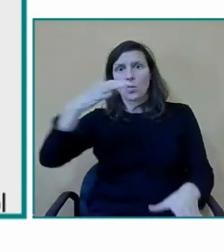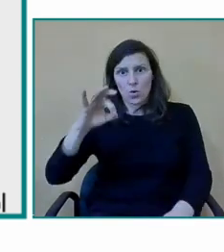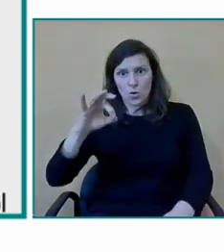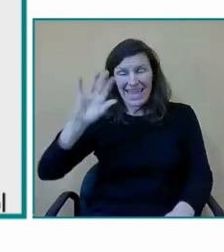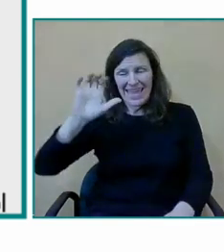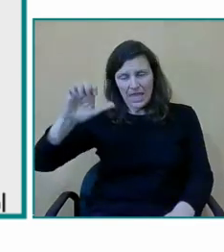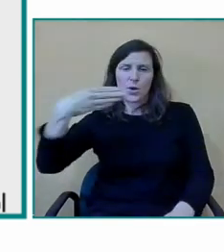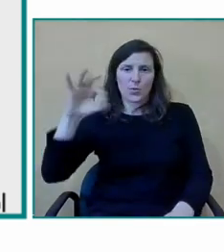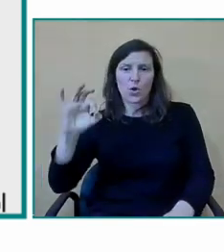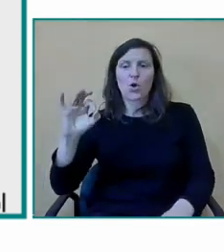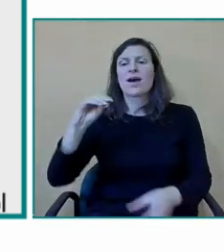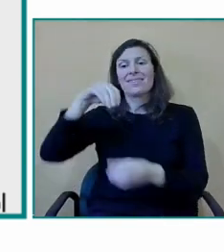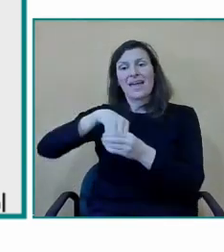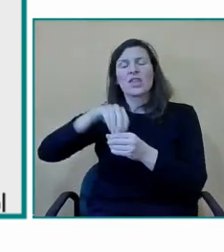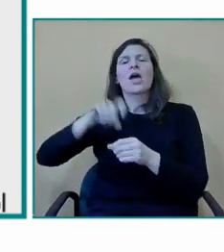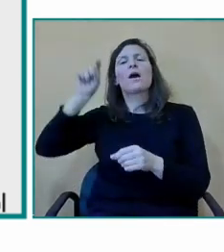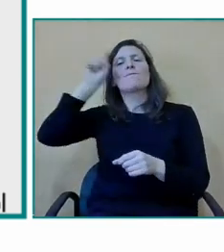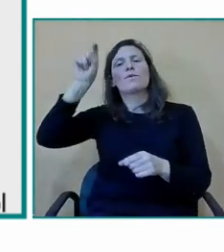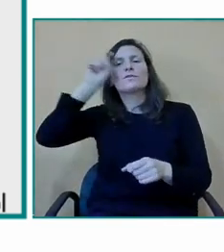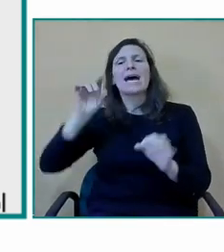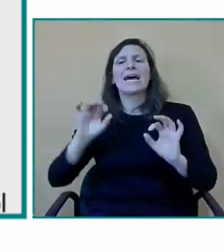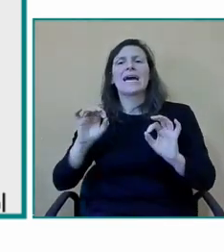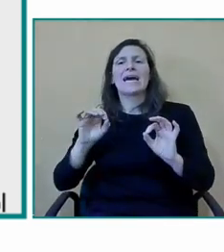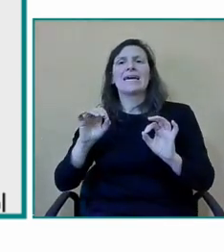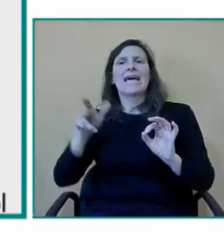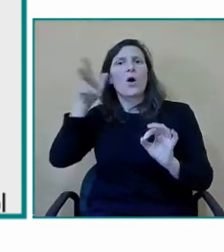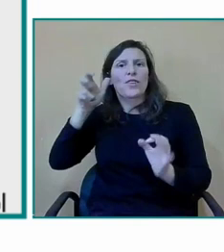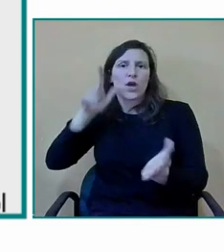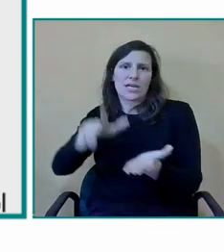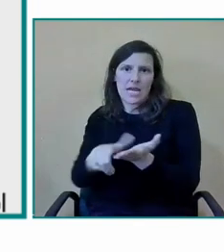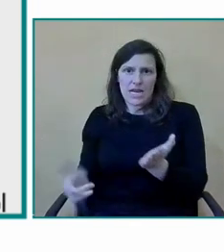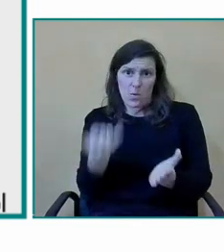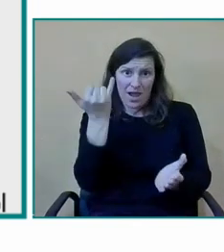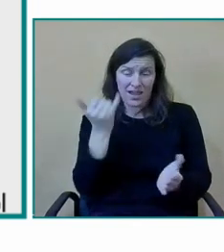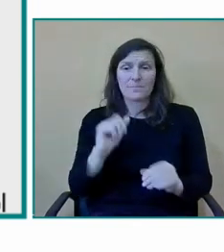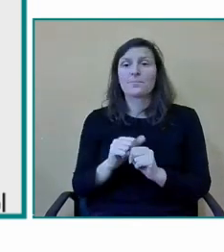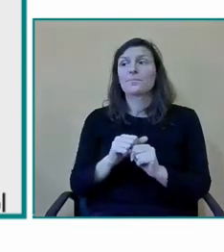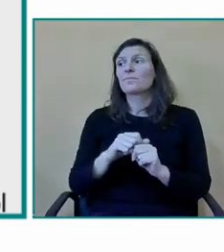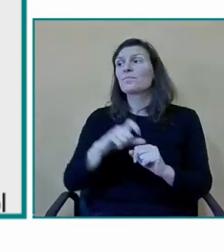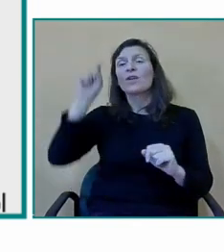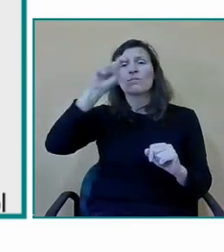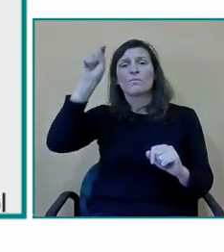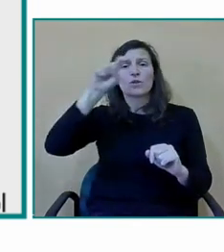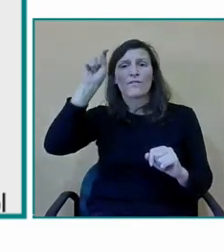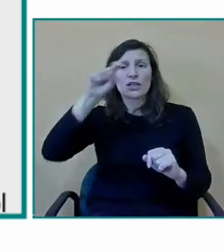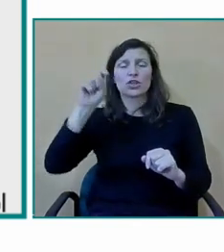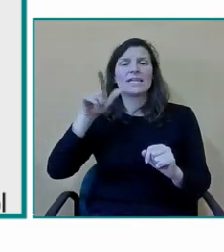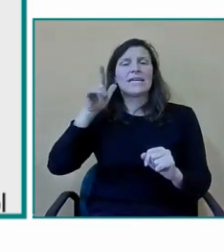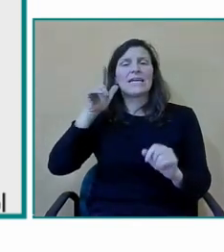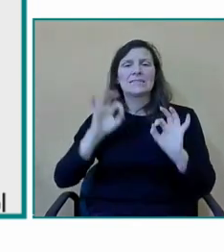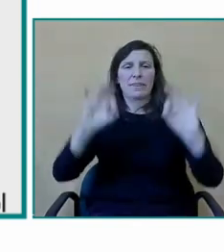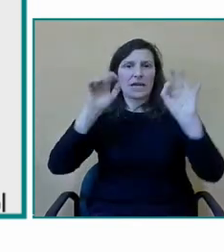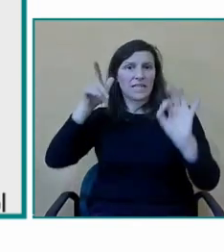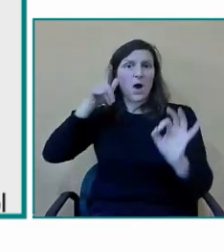adopción mi lenguaje en total lo vamos a ver un poquito más adelante pero tenemos 18 maestros maestras especialistas en adopción y